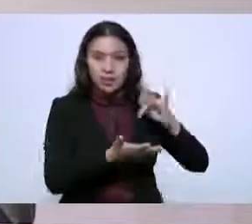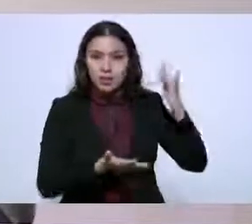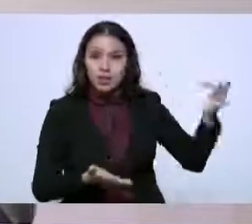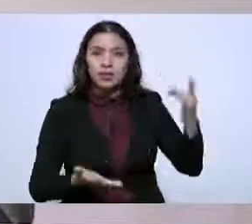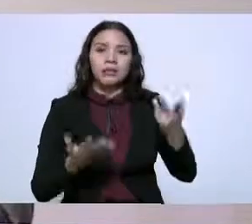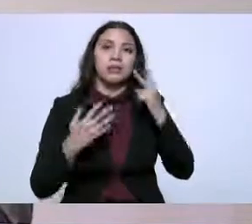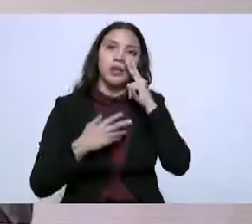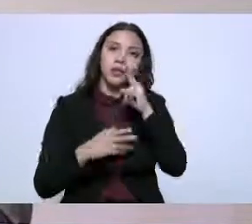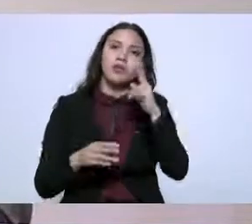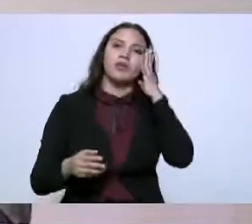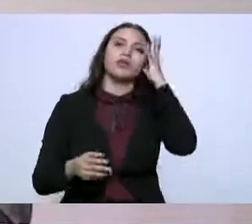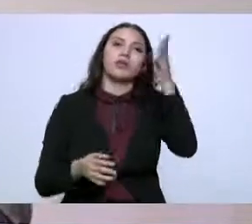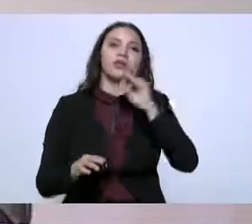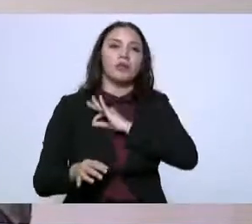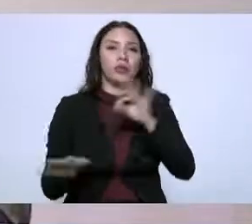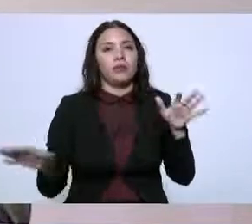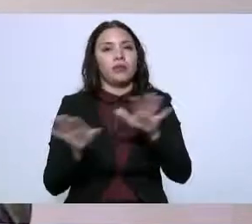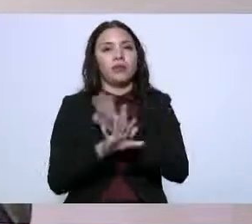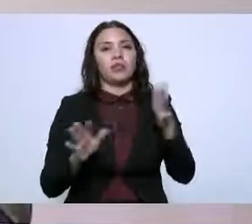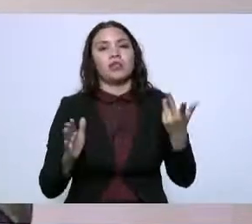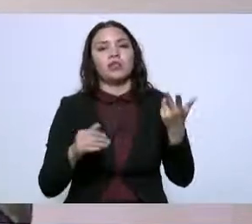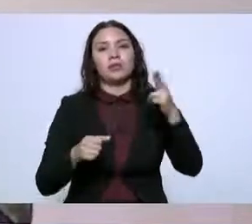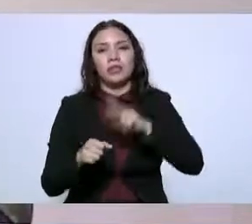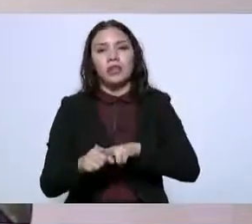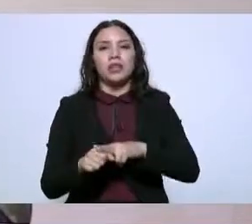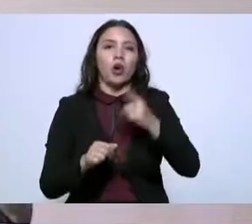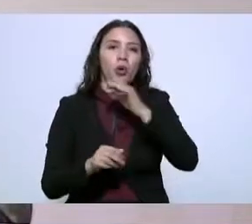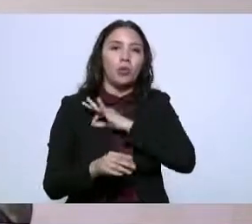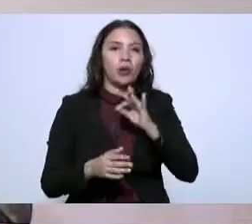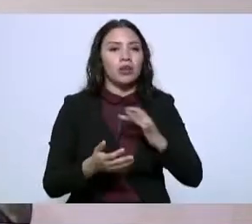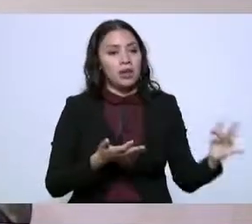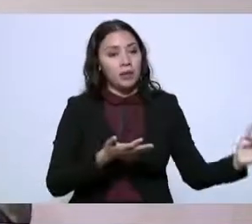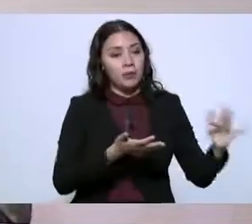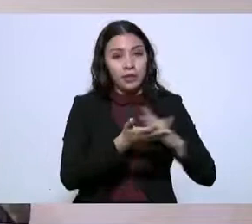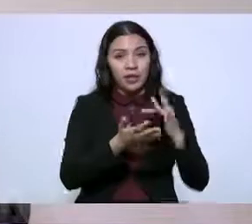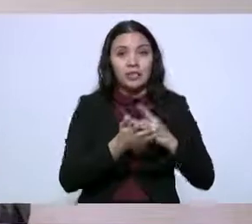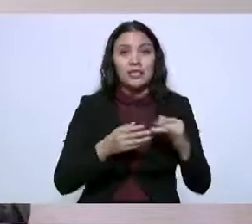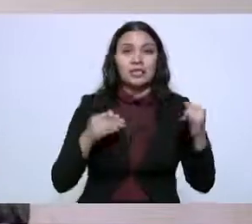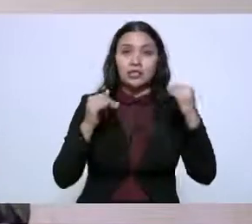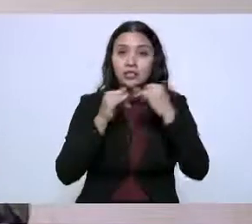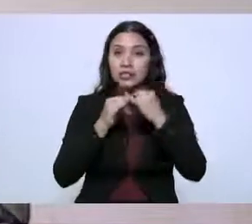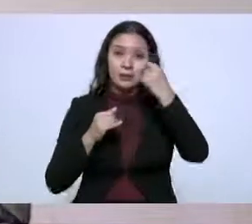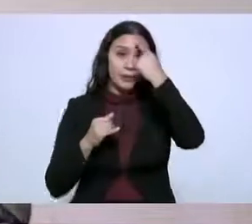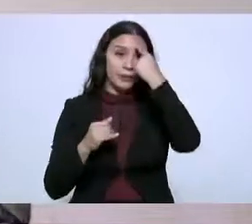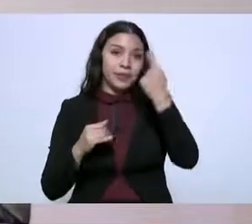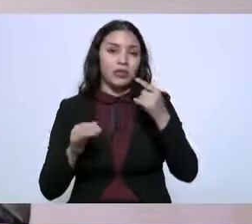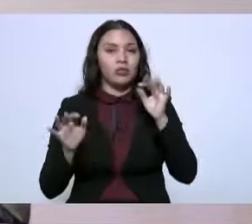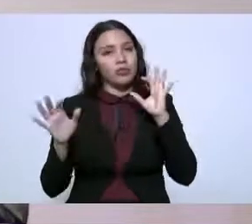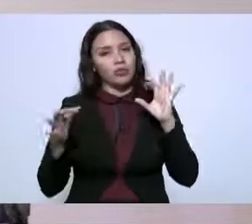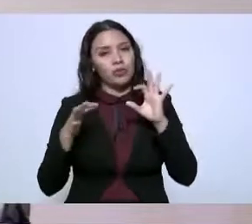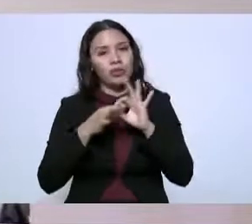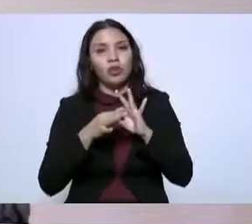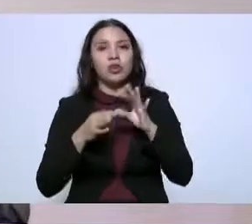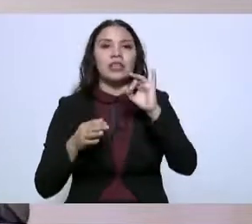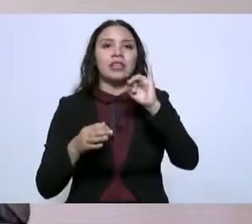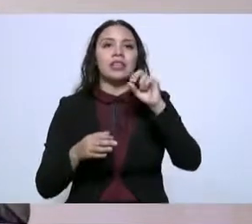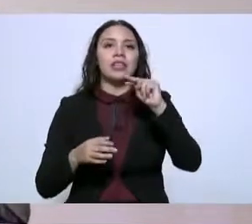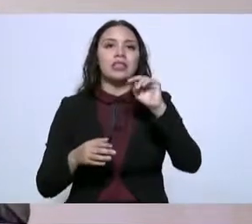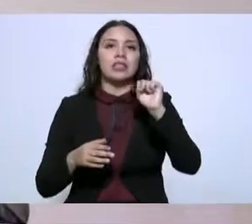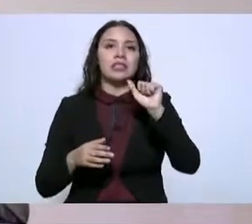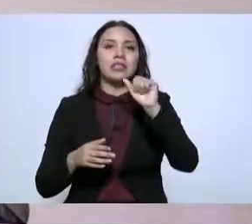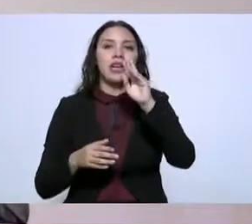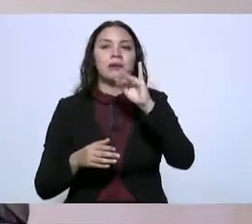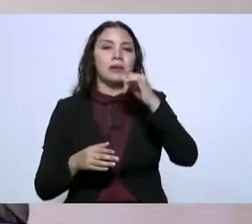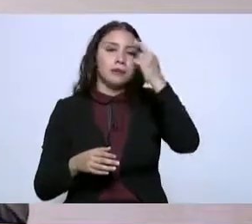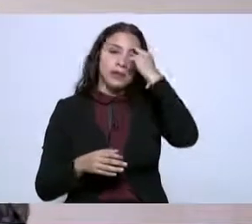tener para que en suficiencia con los recursos de esta institución y asociado del INSABI, y el esfuerzo que